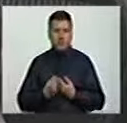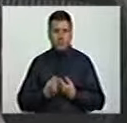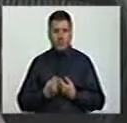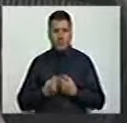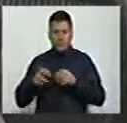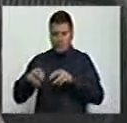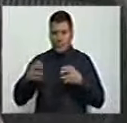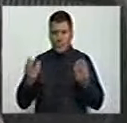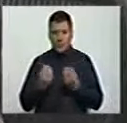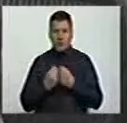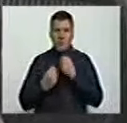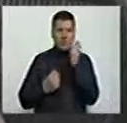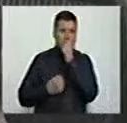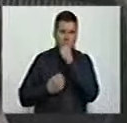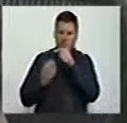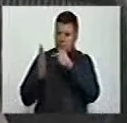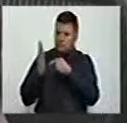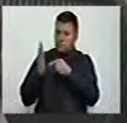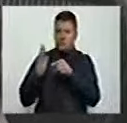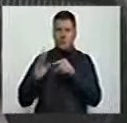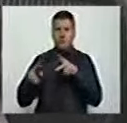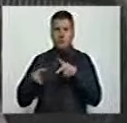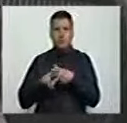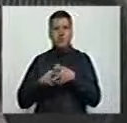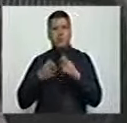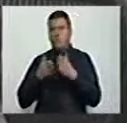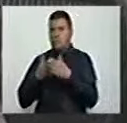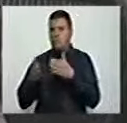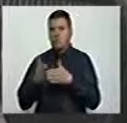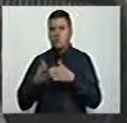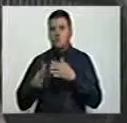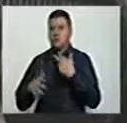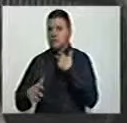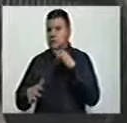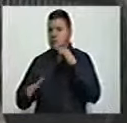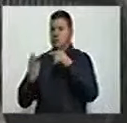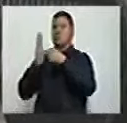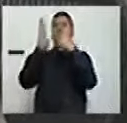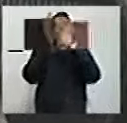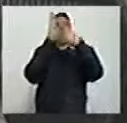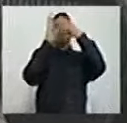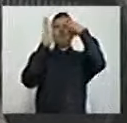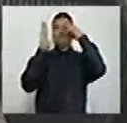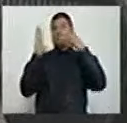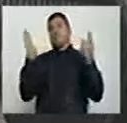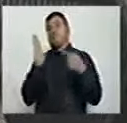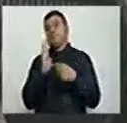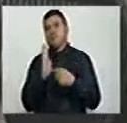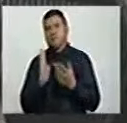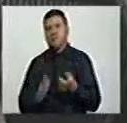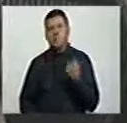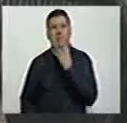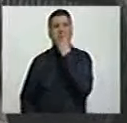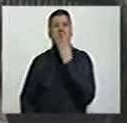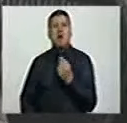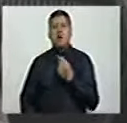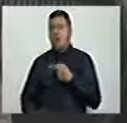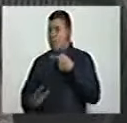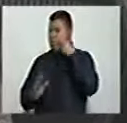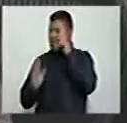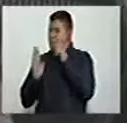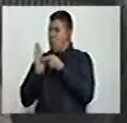cultivos ilícitos frenó la persecución a los cultivadores de coca creando un incentivo perverso. 3.